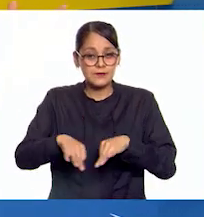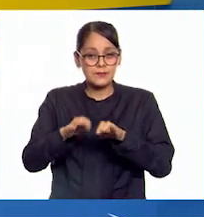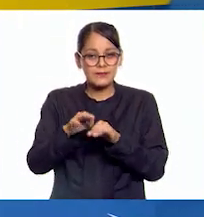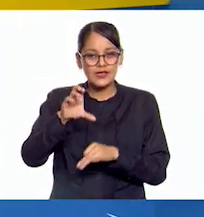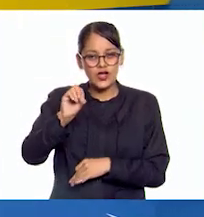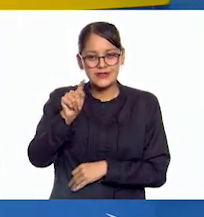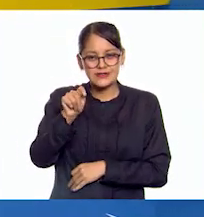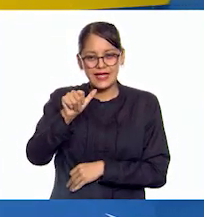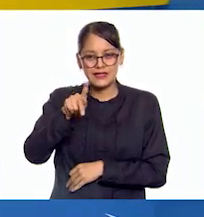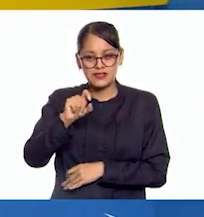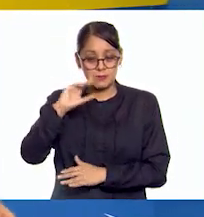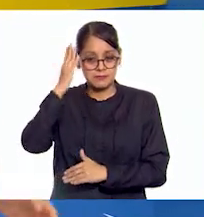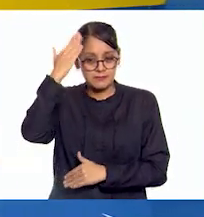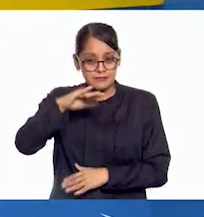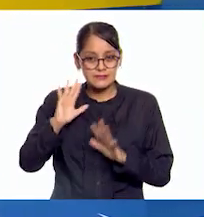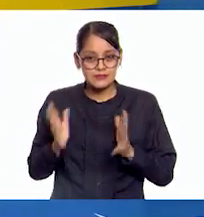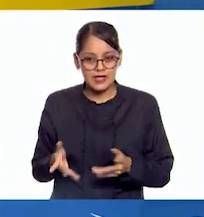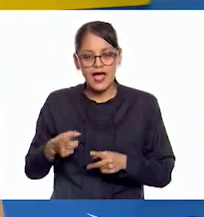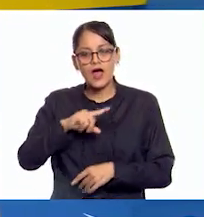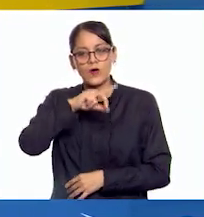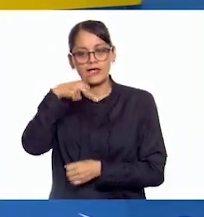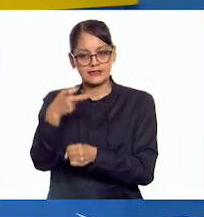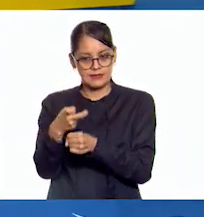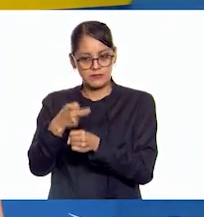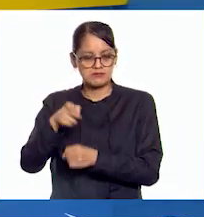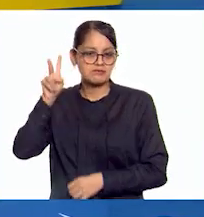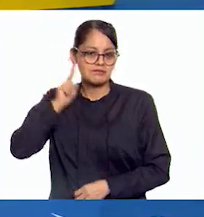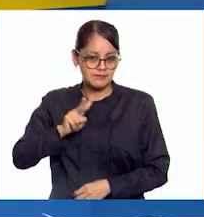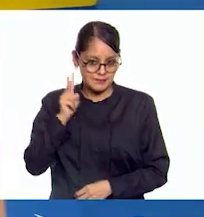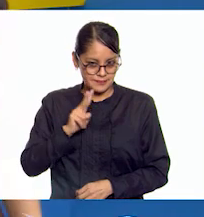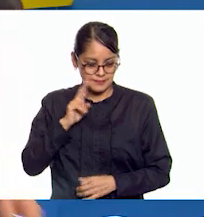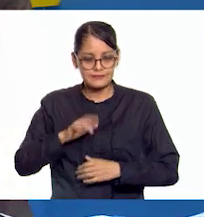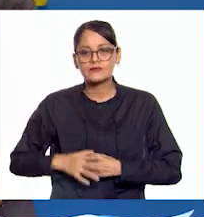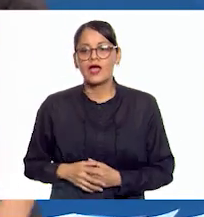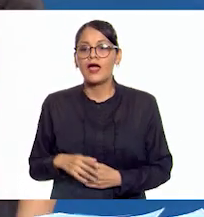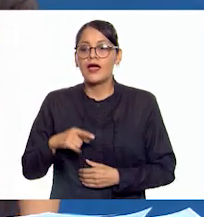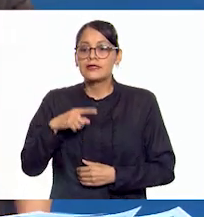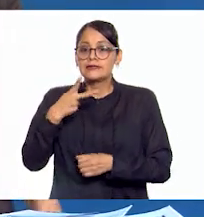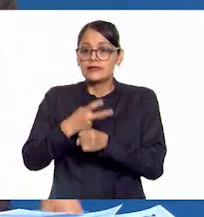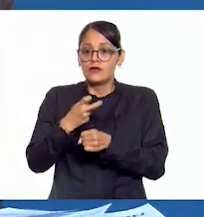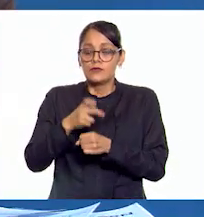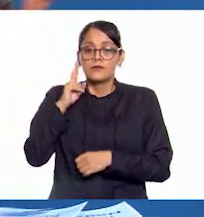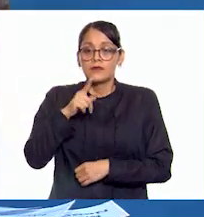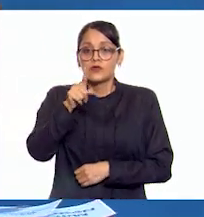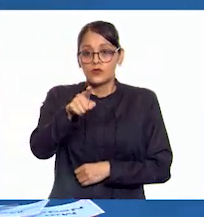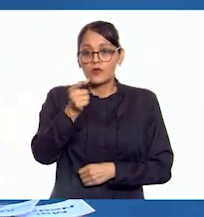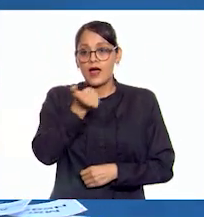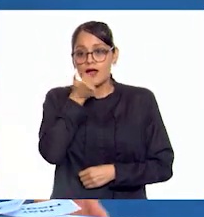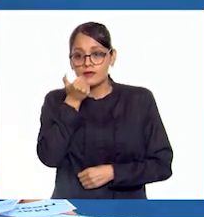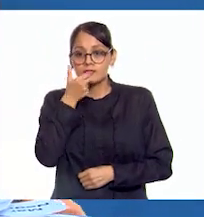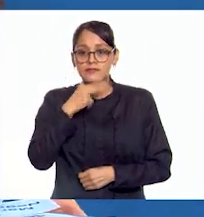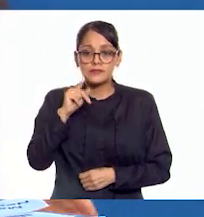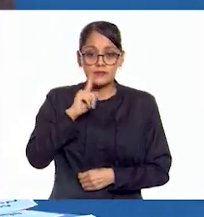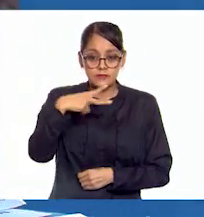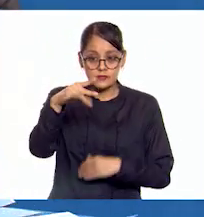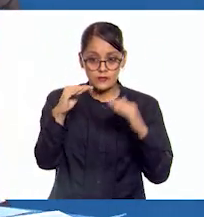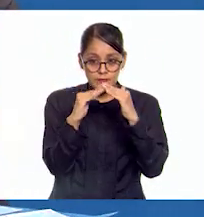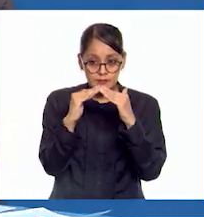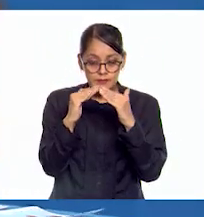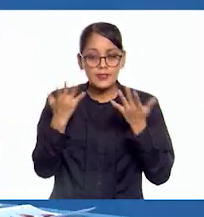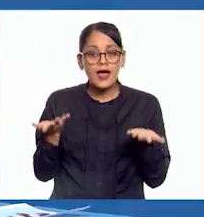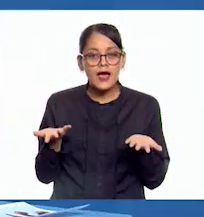Constantinopla, pasemos a nuestro siguiente reto. Este segundo reto consiste en que, con ayuda de nuestras alumnas y alumnas en casa,